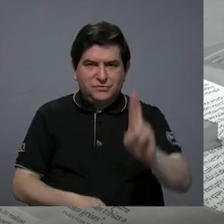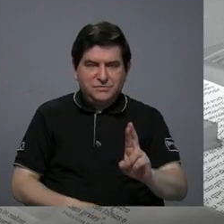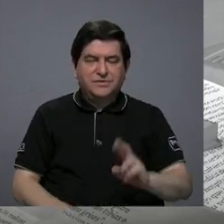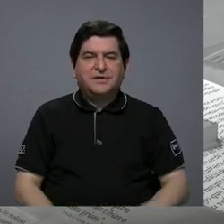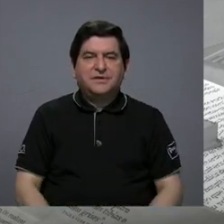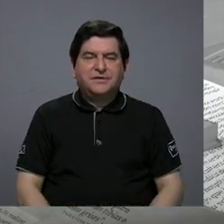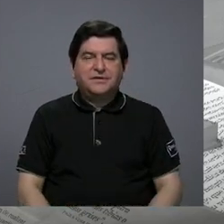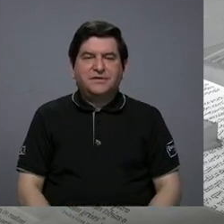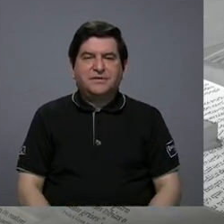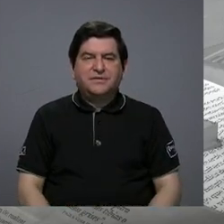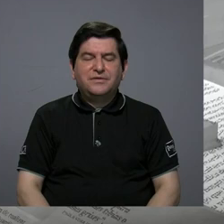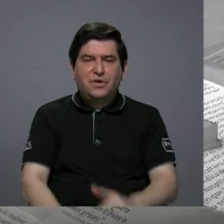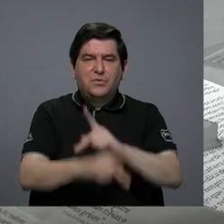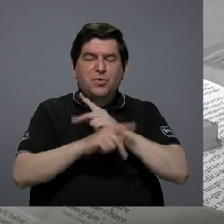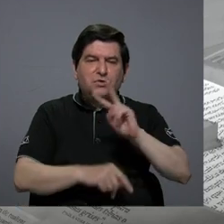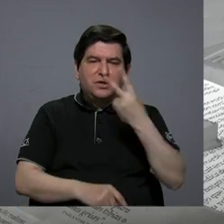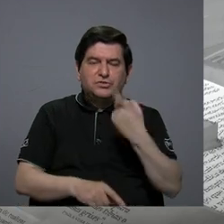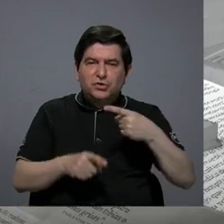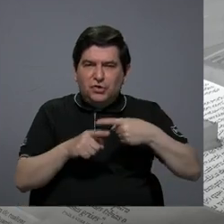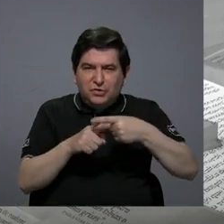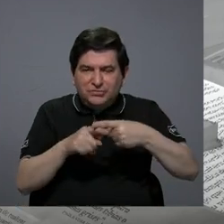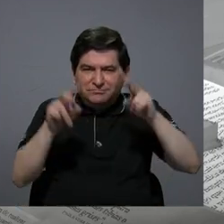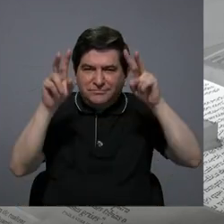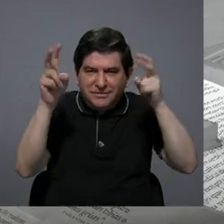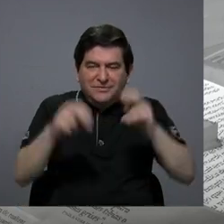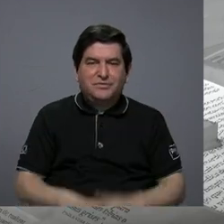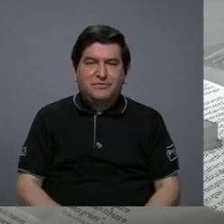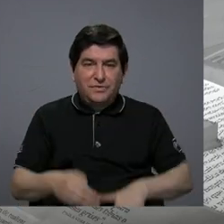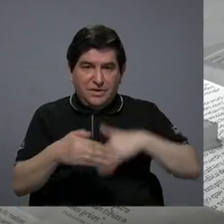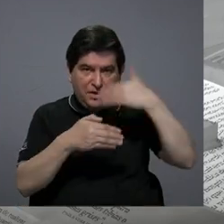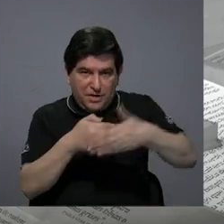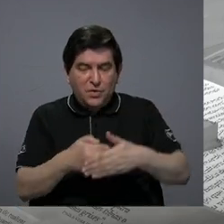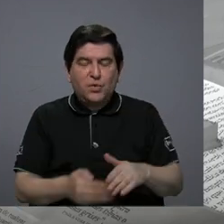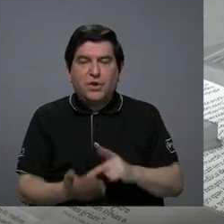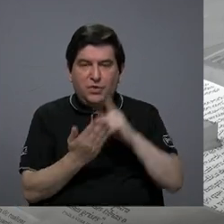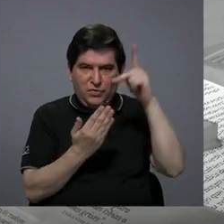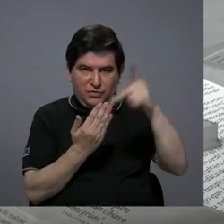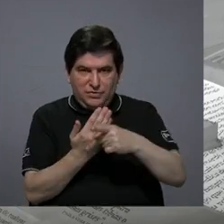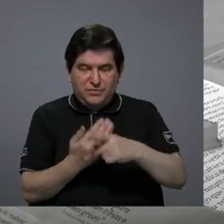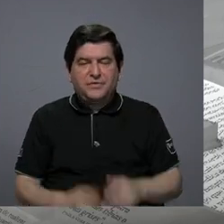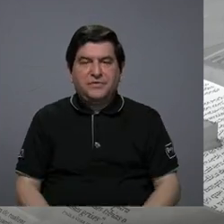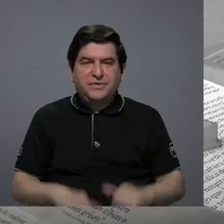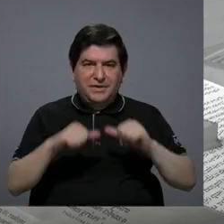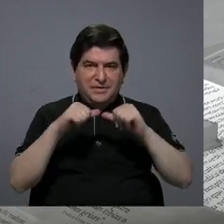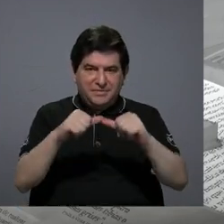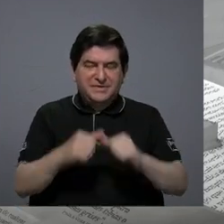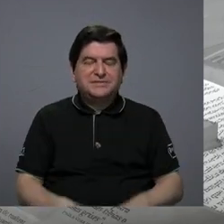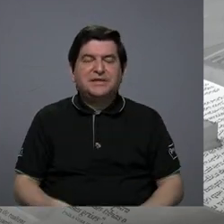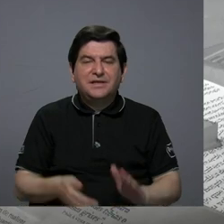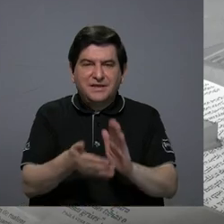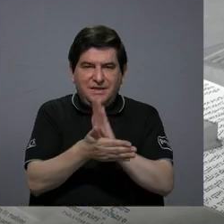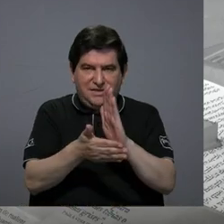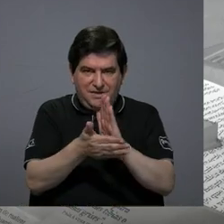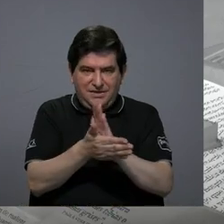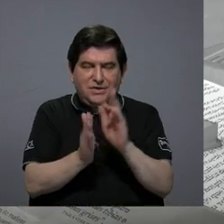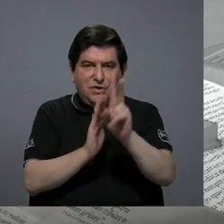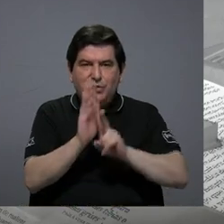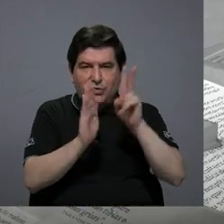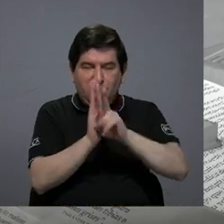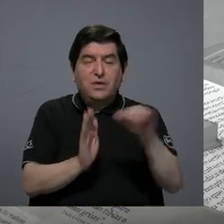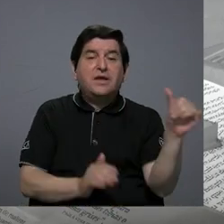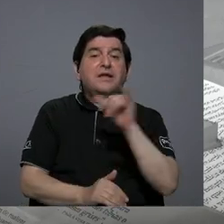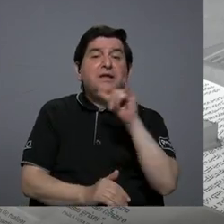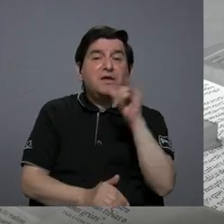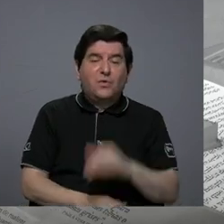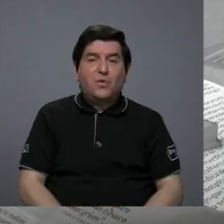refugio de doble filo seguidamente después de este programa continuamos con ese documental que a la vez